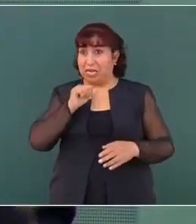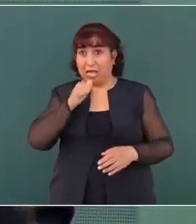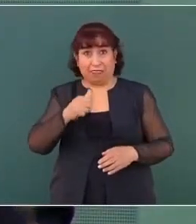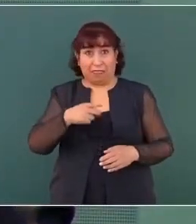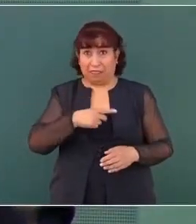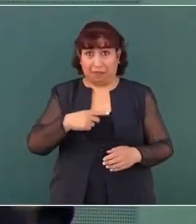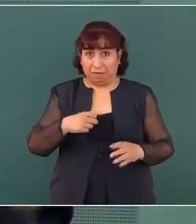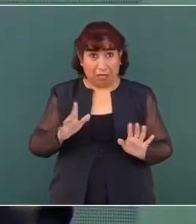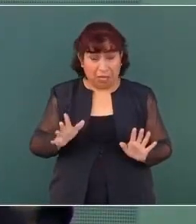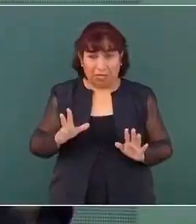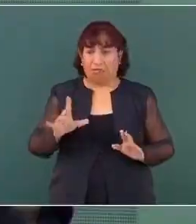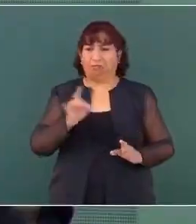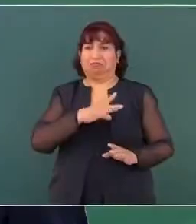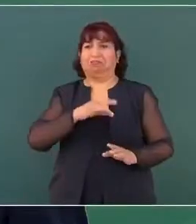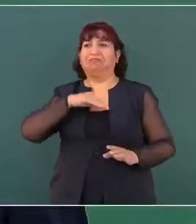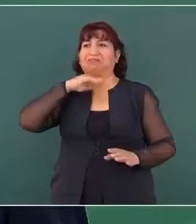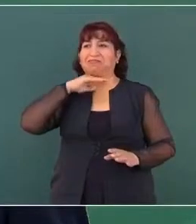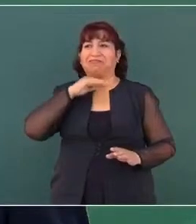debe, nada teme.